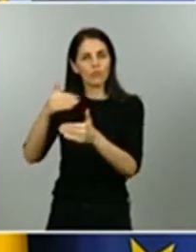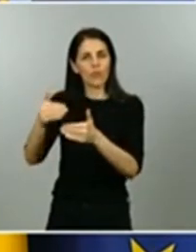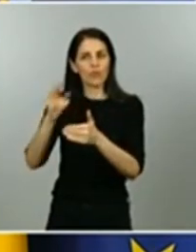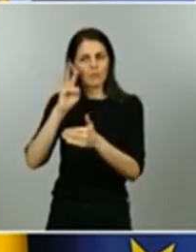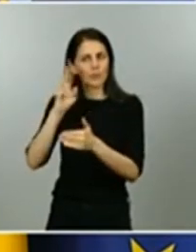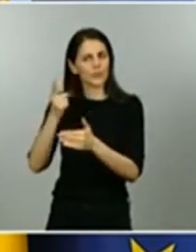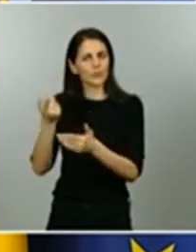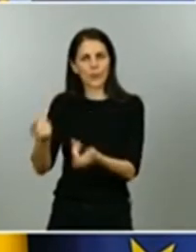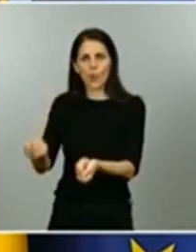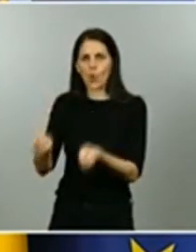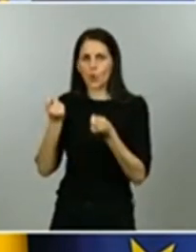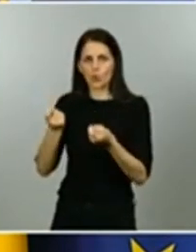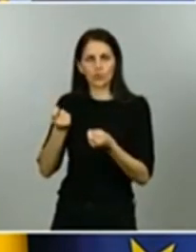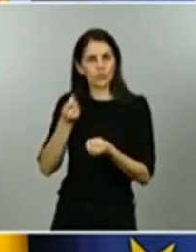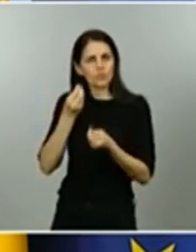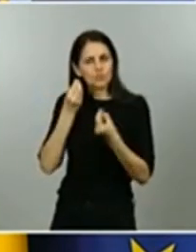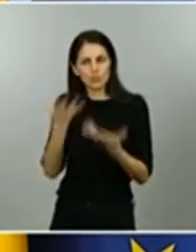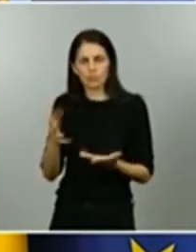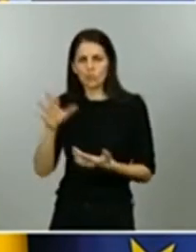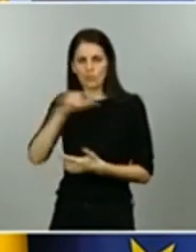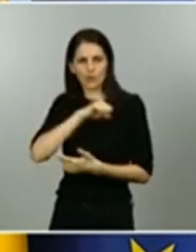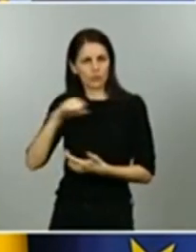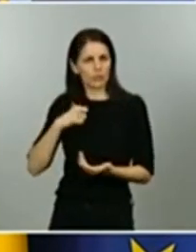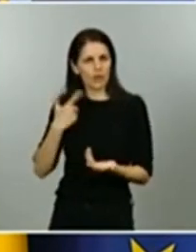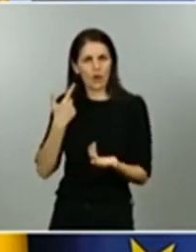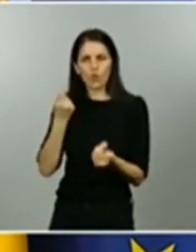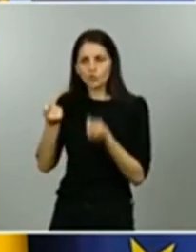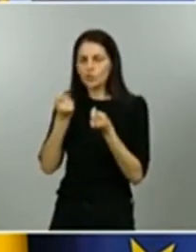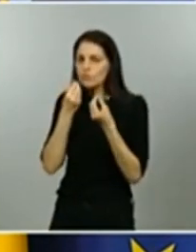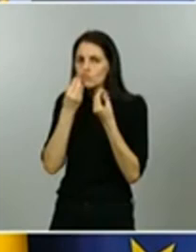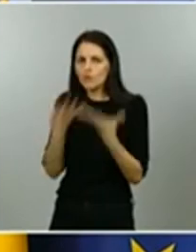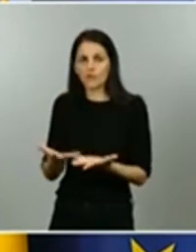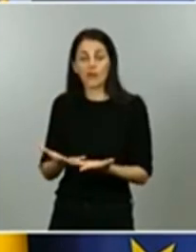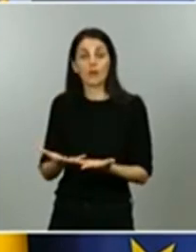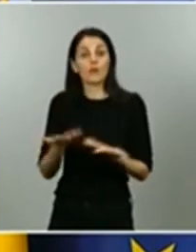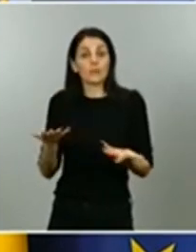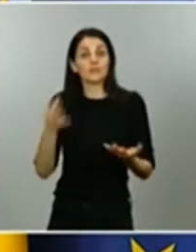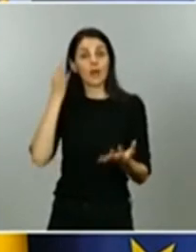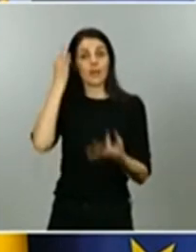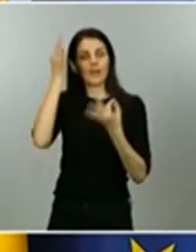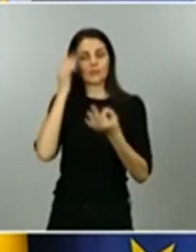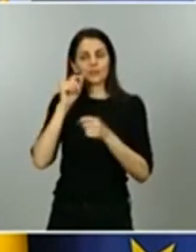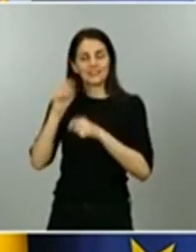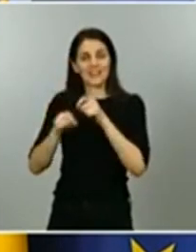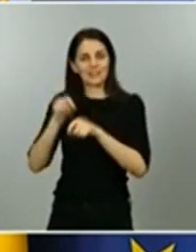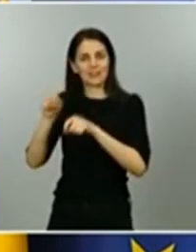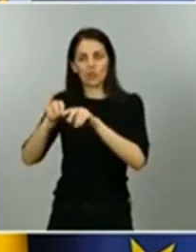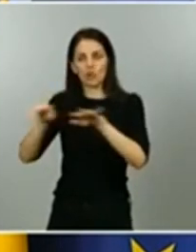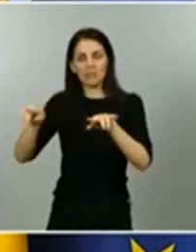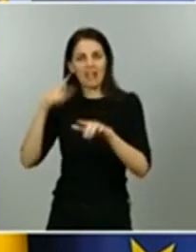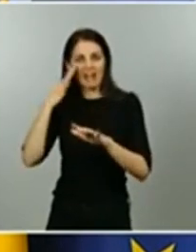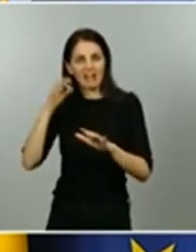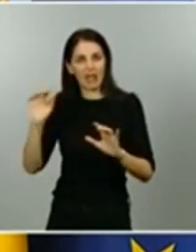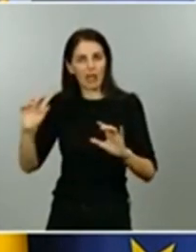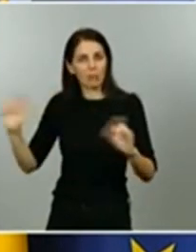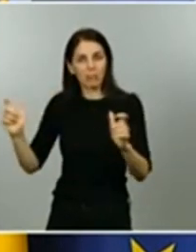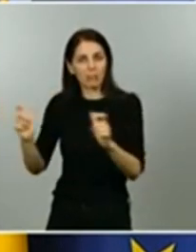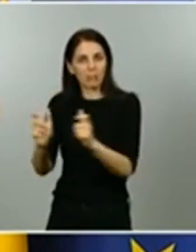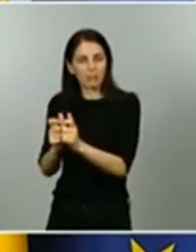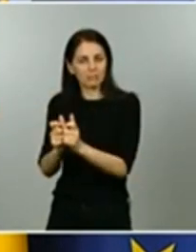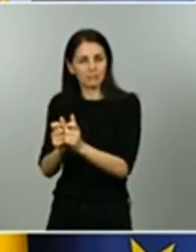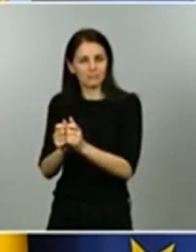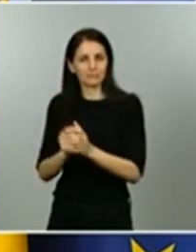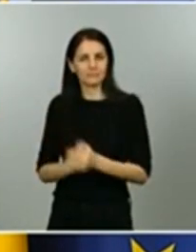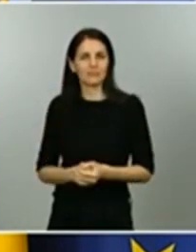importante por parte de la comunidad autónoma y todos los datos de transmisión han bajado muchísimo por lo tanto una vez que tenemos una